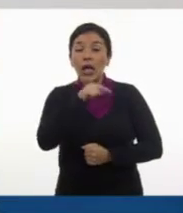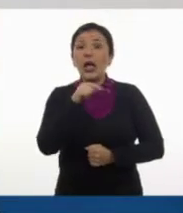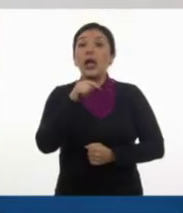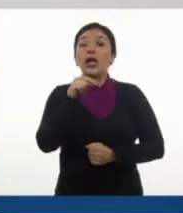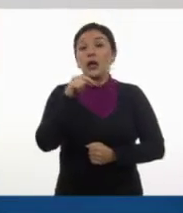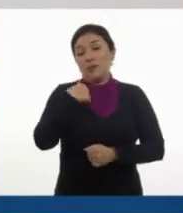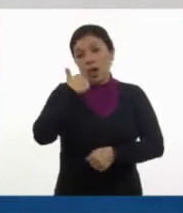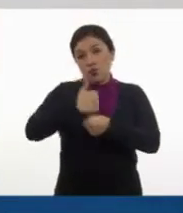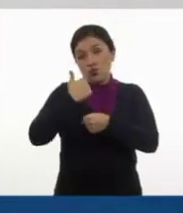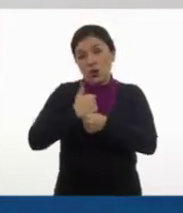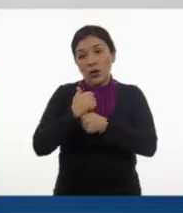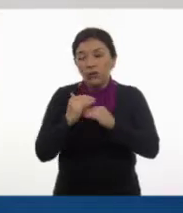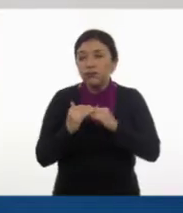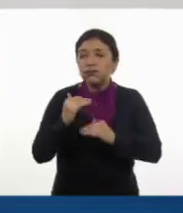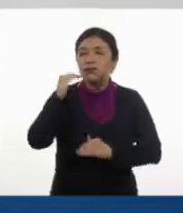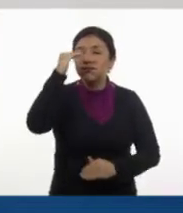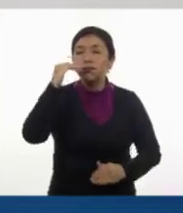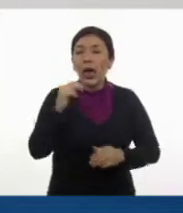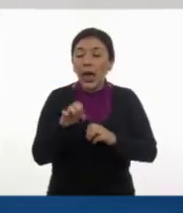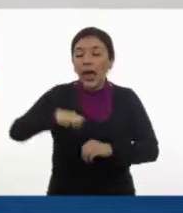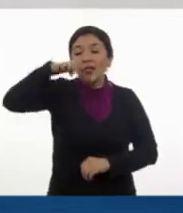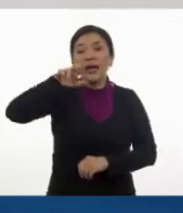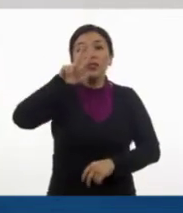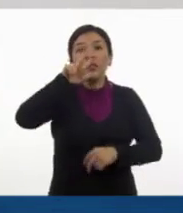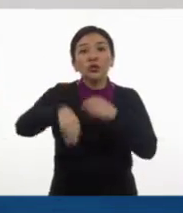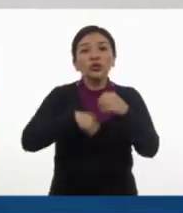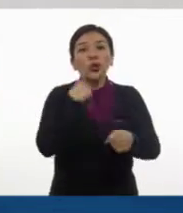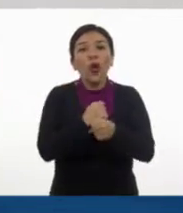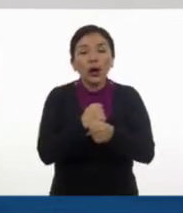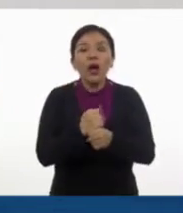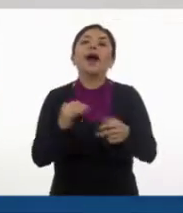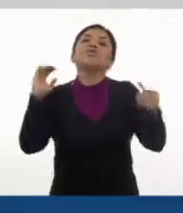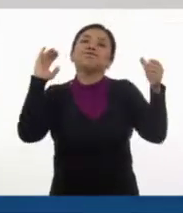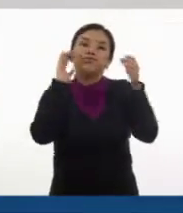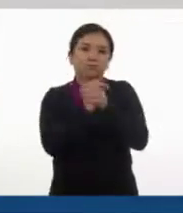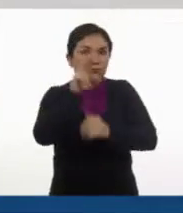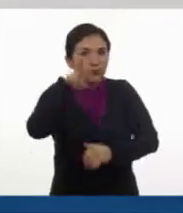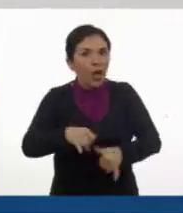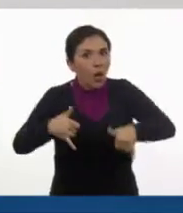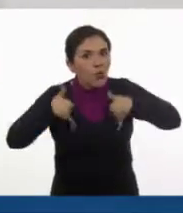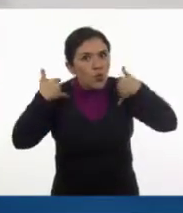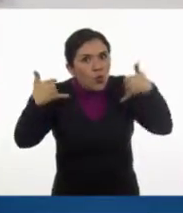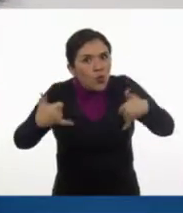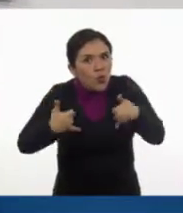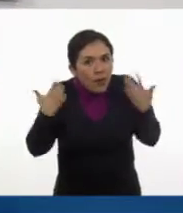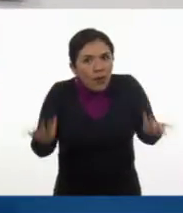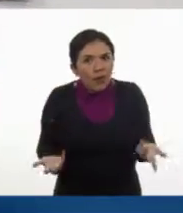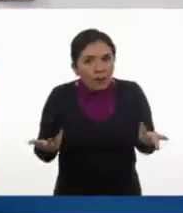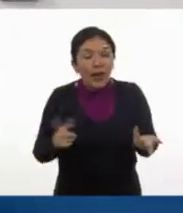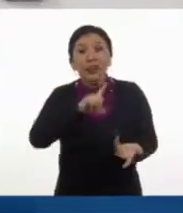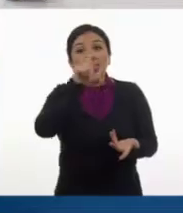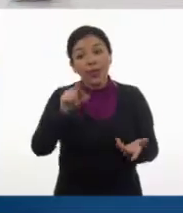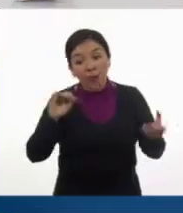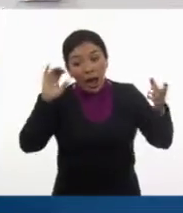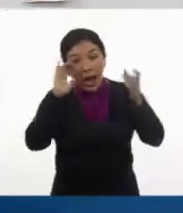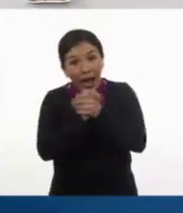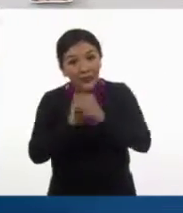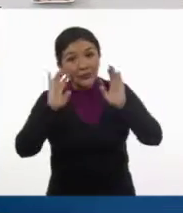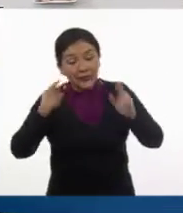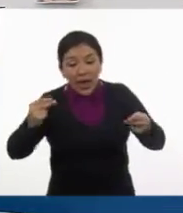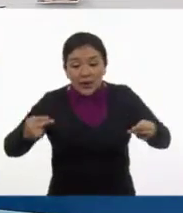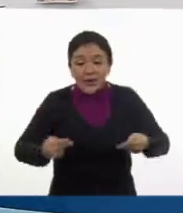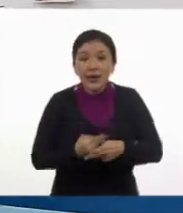iba a cumplir 18 años. Muy joven, ¿eh? Y después de casarse nació